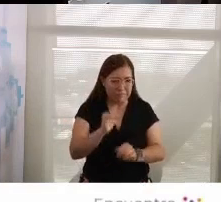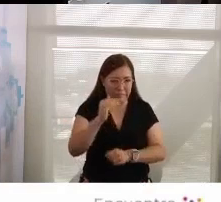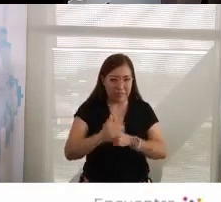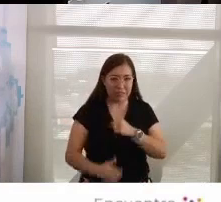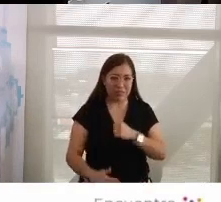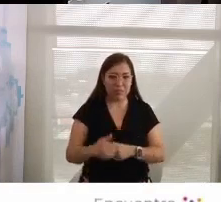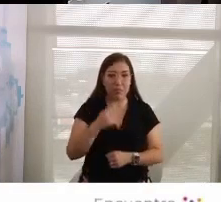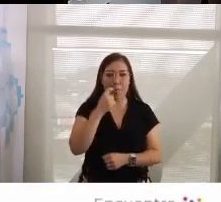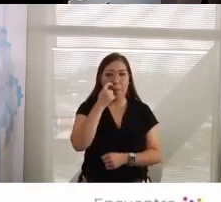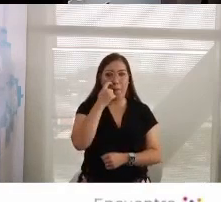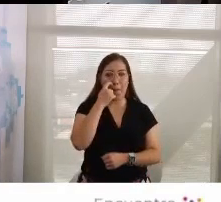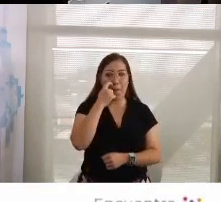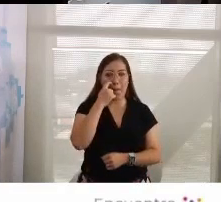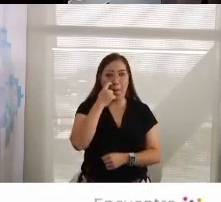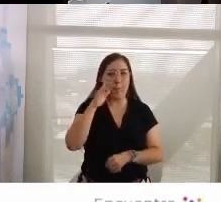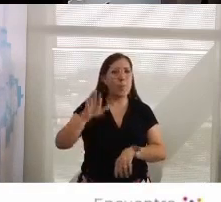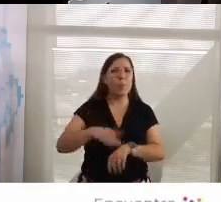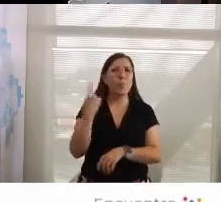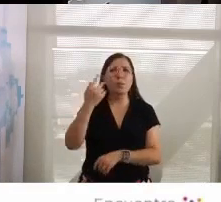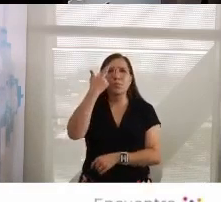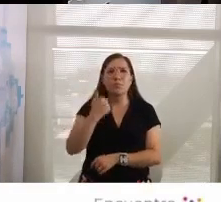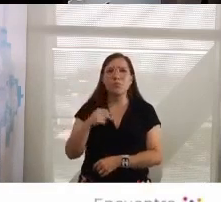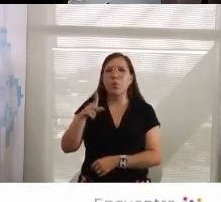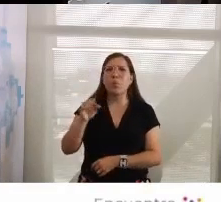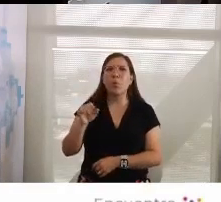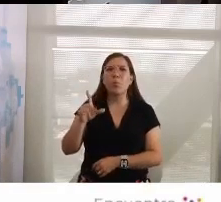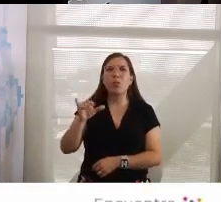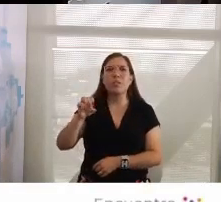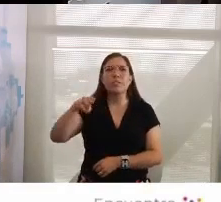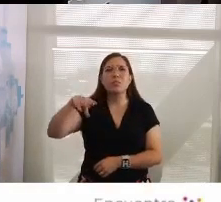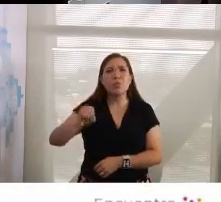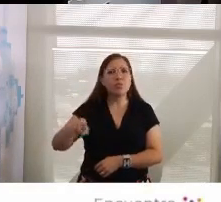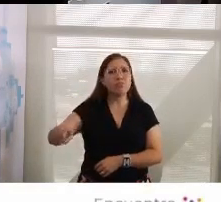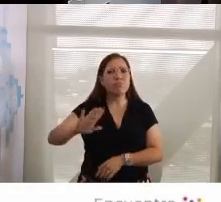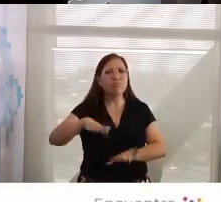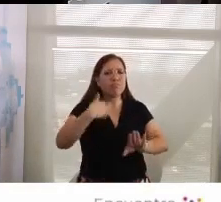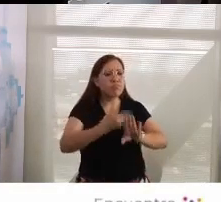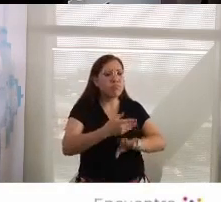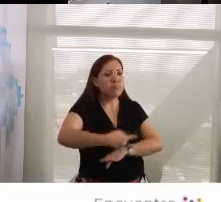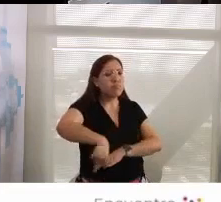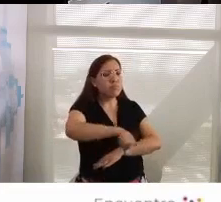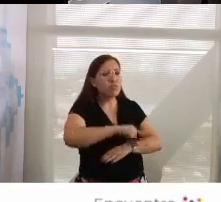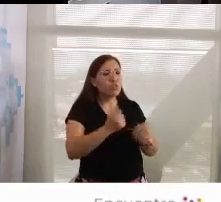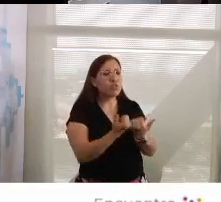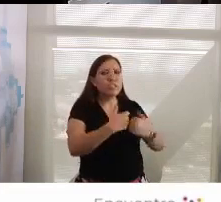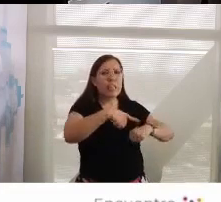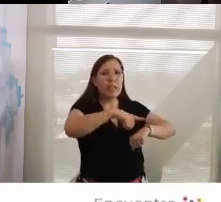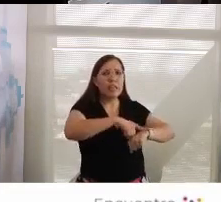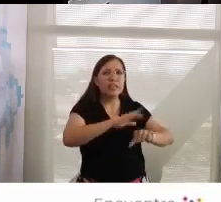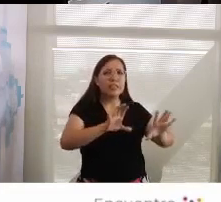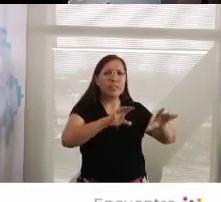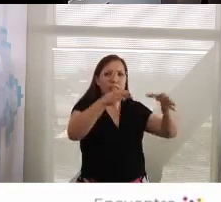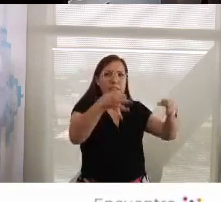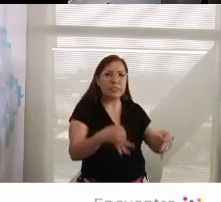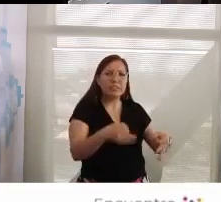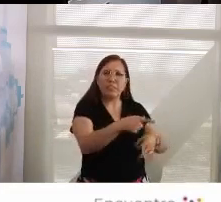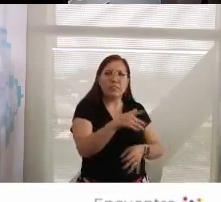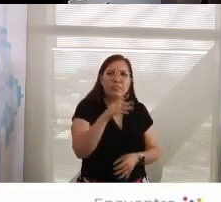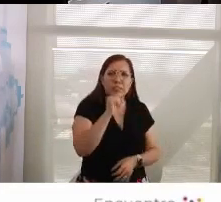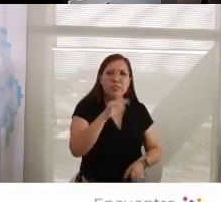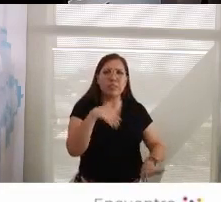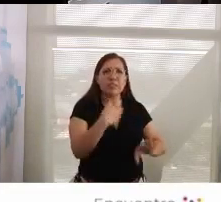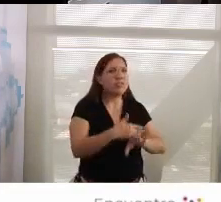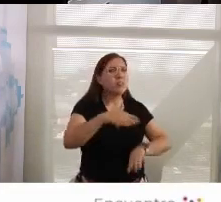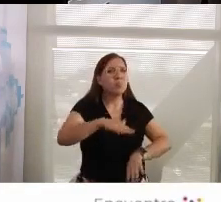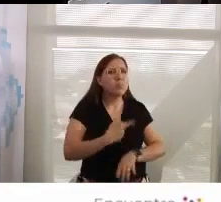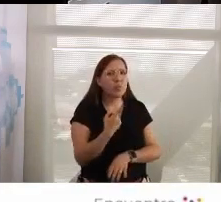tiempo. ¿Por qué los populismos no pueden con la sociedad civil? Porque la sociedad civil, por definición, aquí